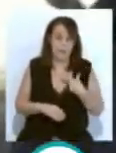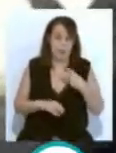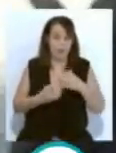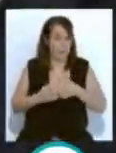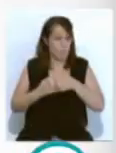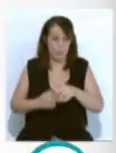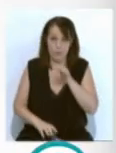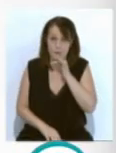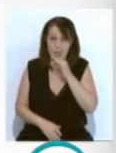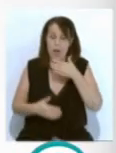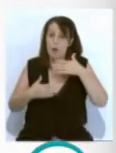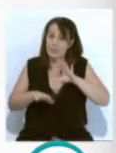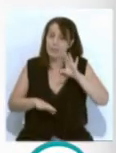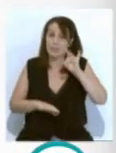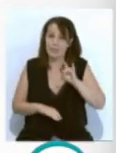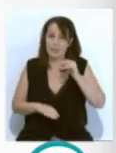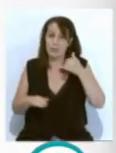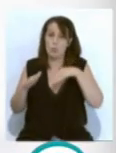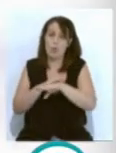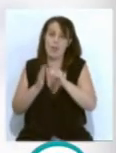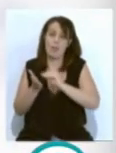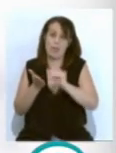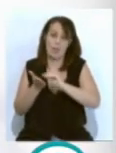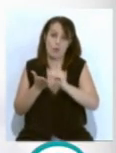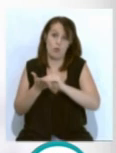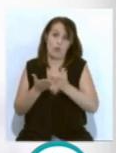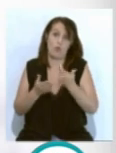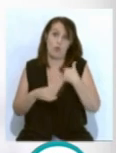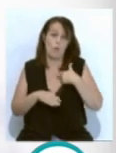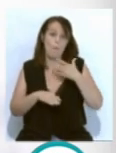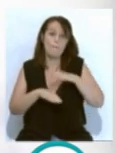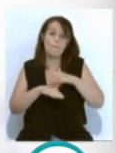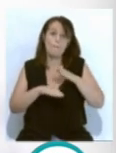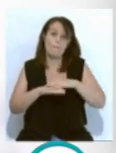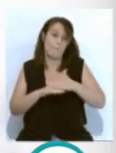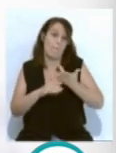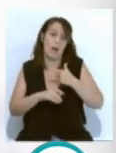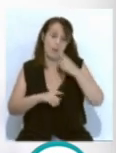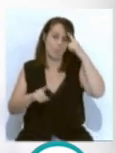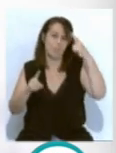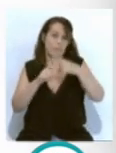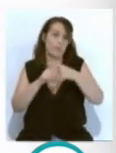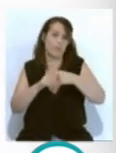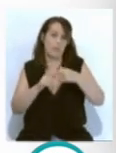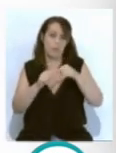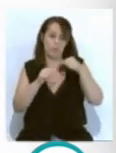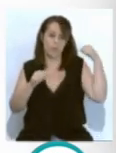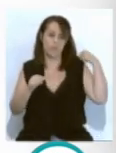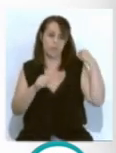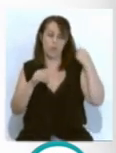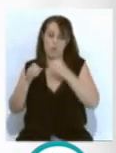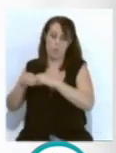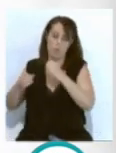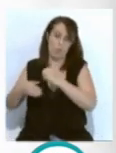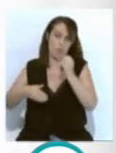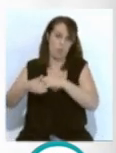Aunque eso sí, ya se encuentra almacenando datos de los dispositivos con el objetivo de tener un histórico con el que trabajar en